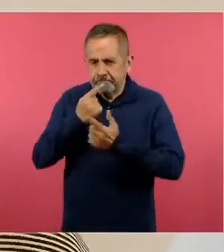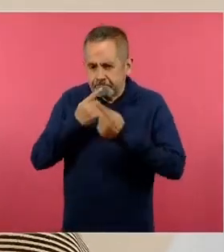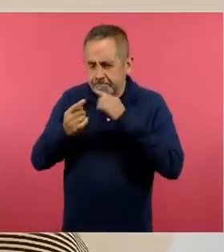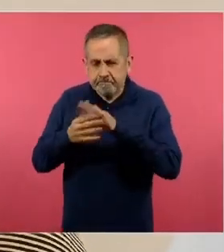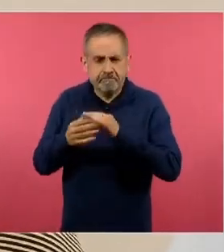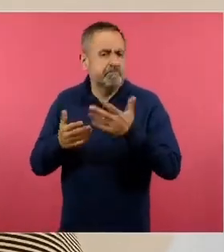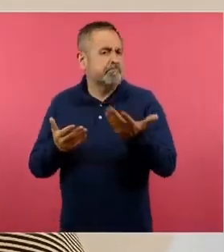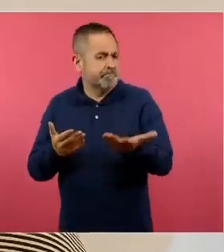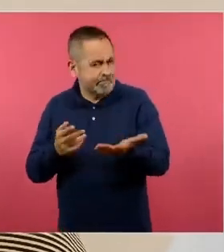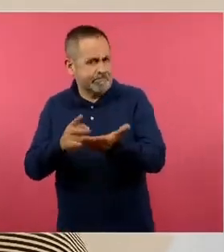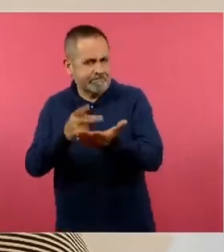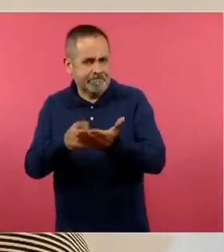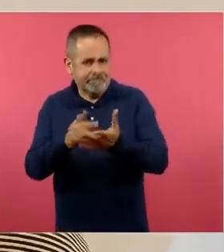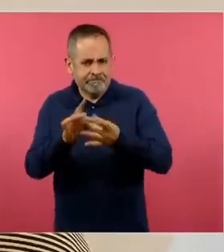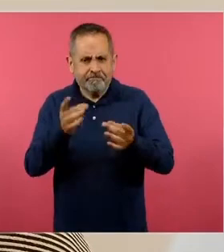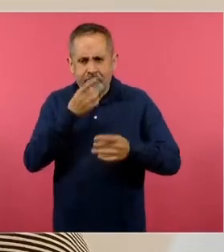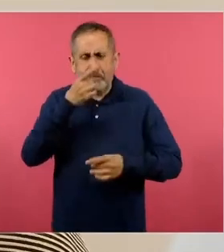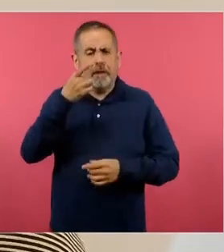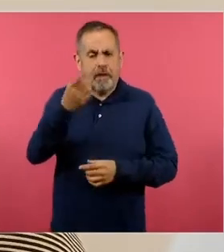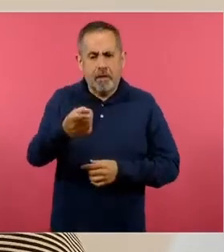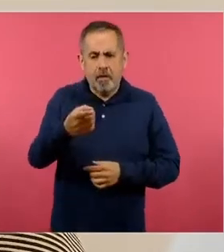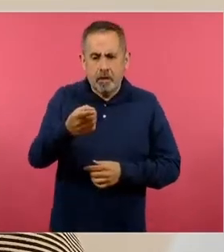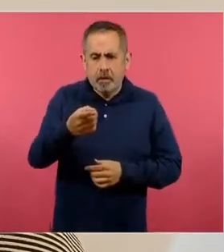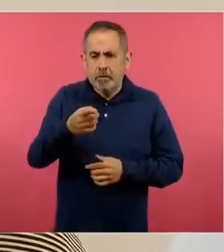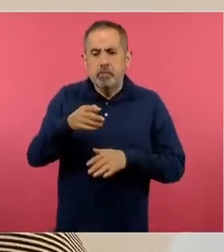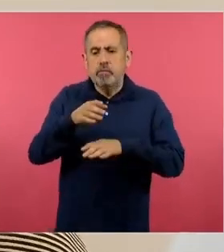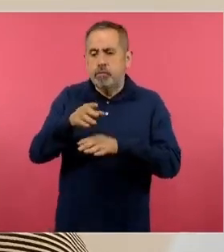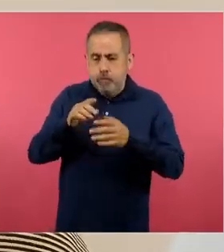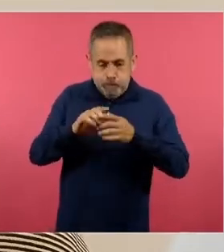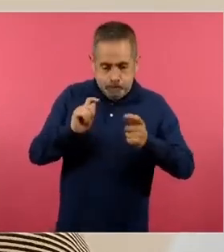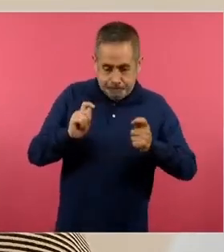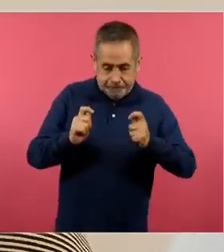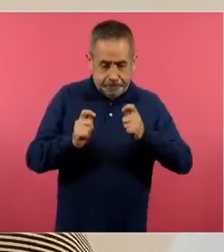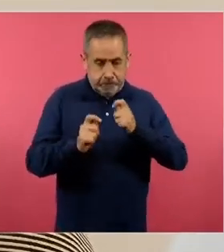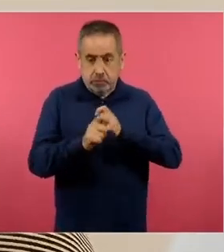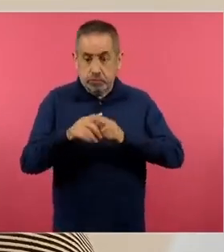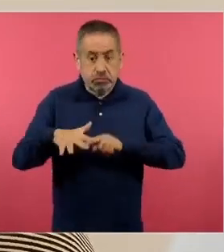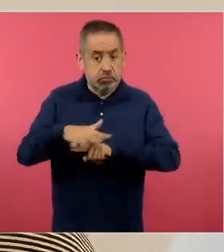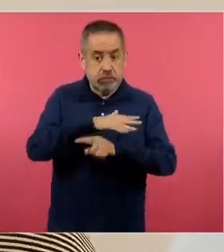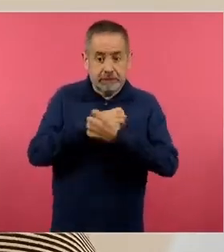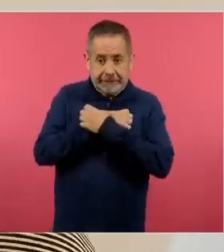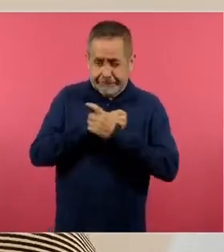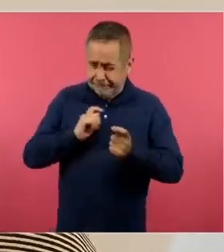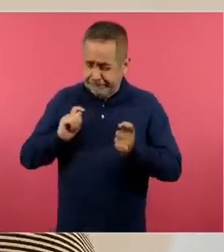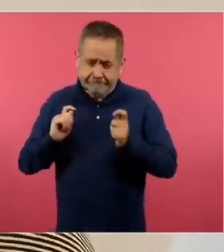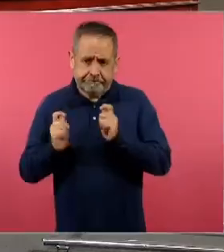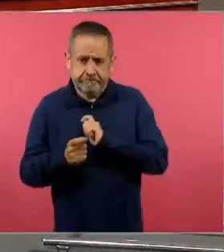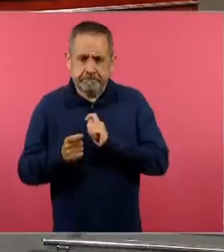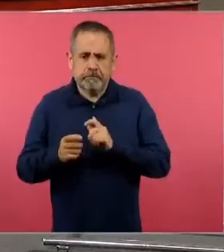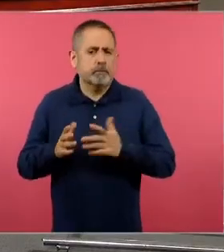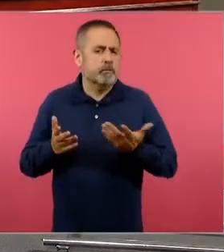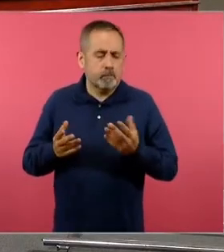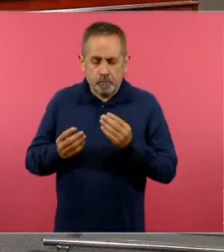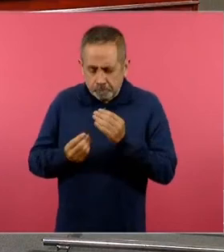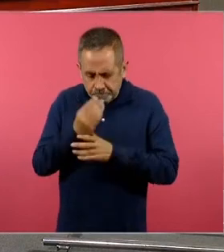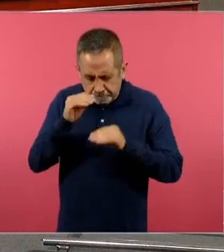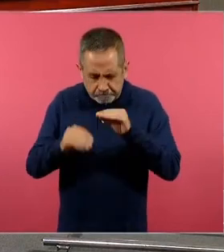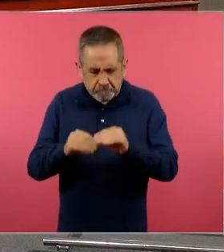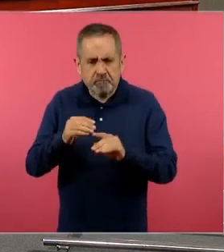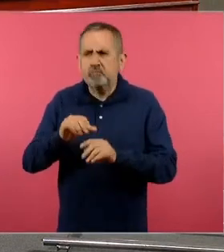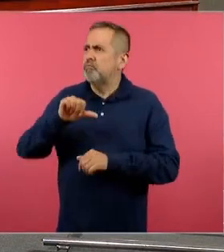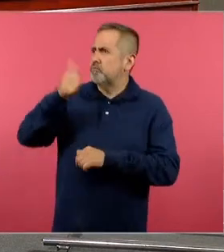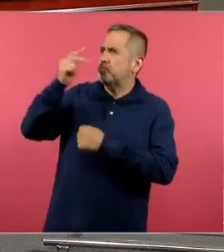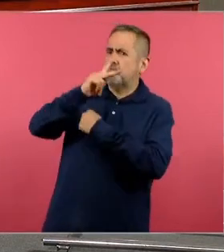insisto, en el marco de esta transformación educativa, pues lo que hacen es actualizar lo que en muchos otros